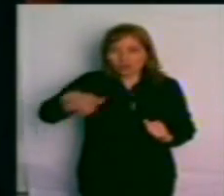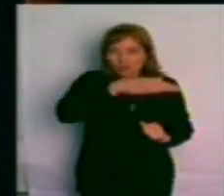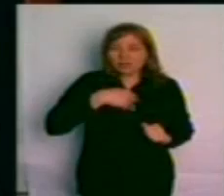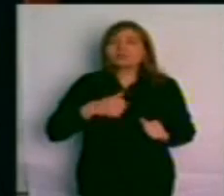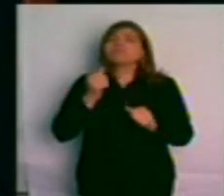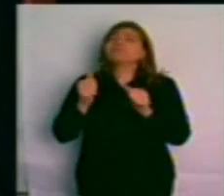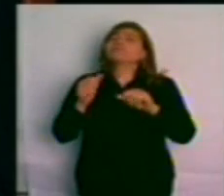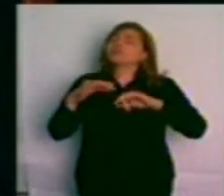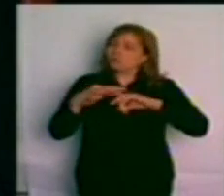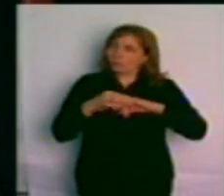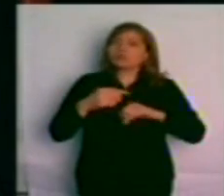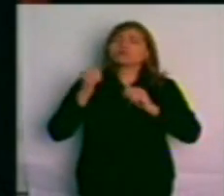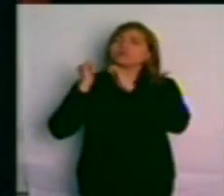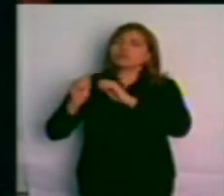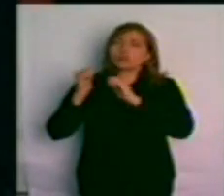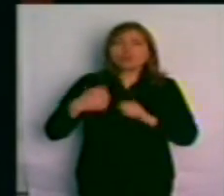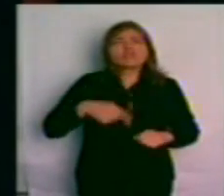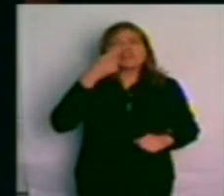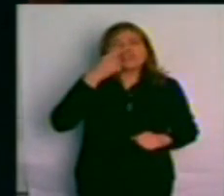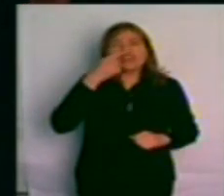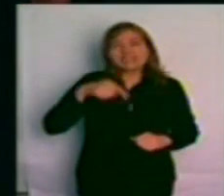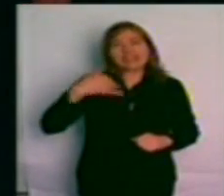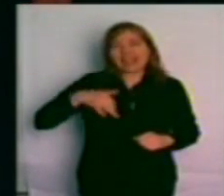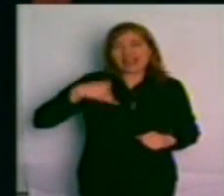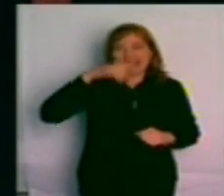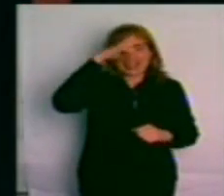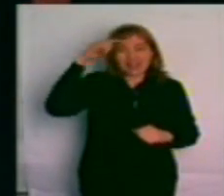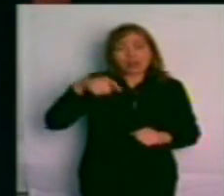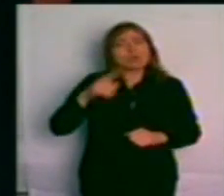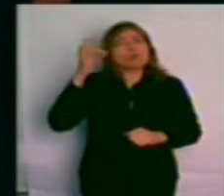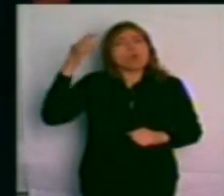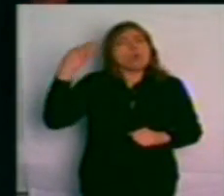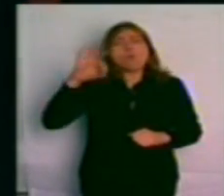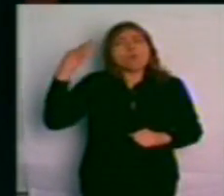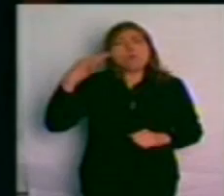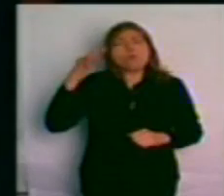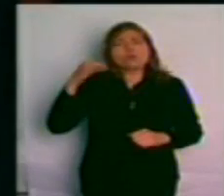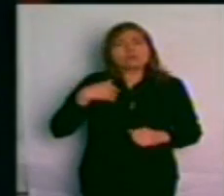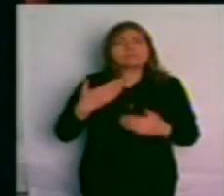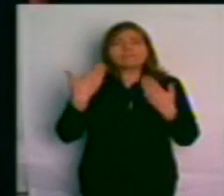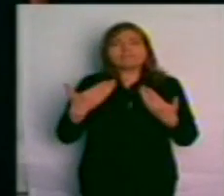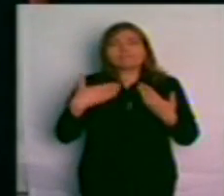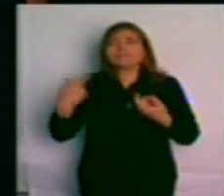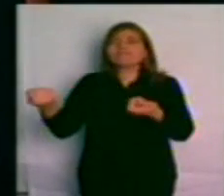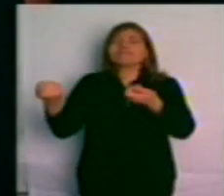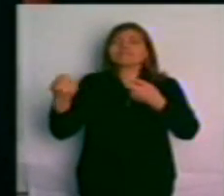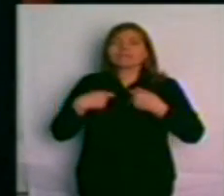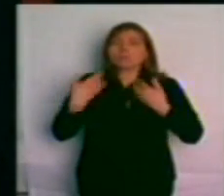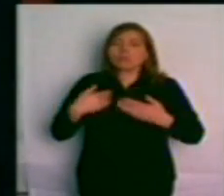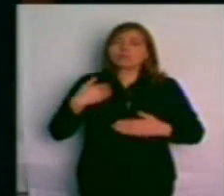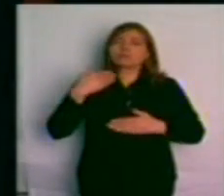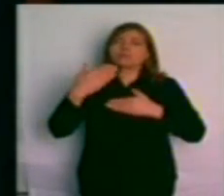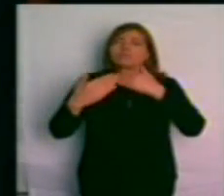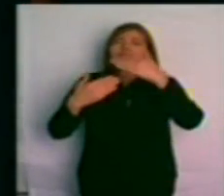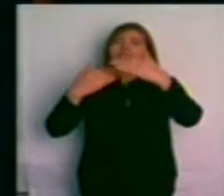y con los intereses de la Nación son los únicos que nos permitirán avanzar en la